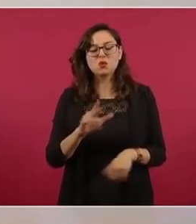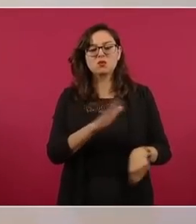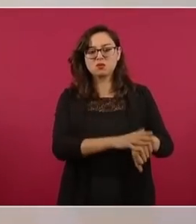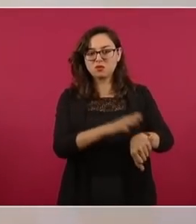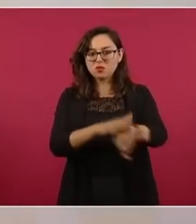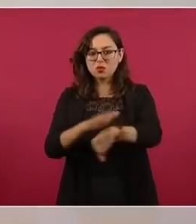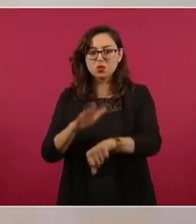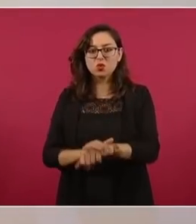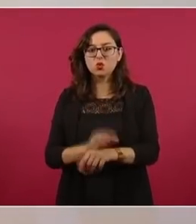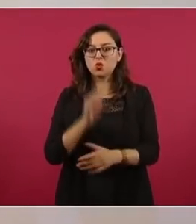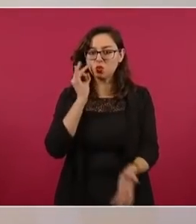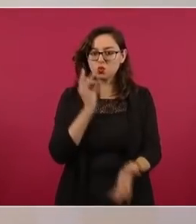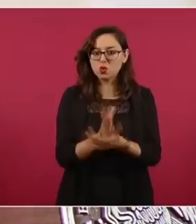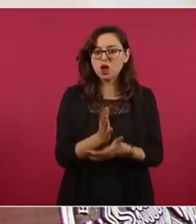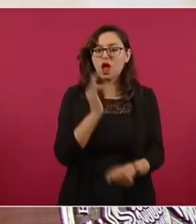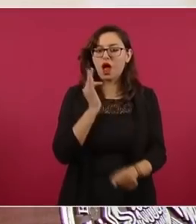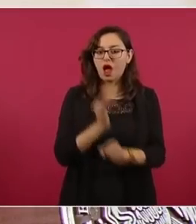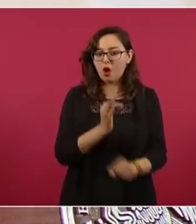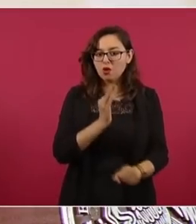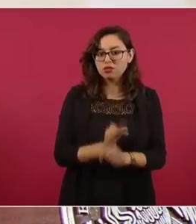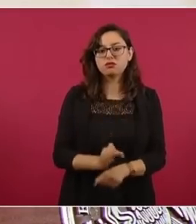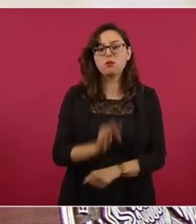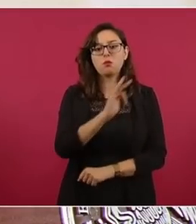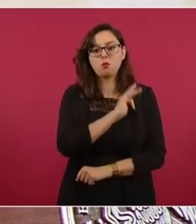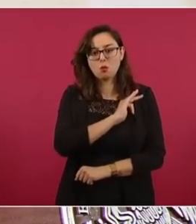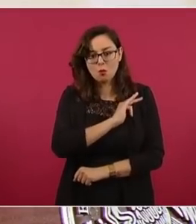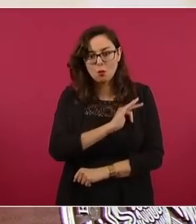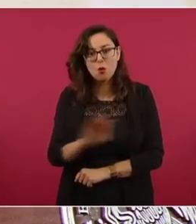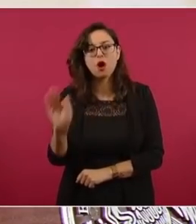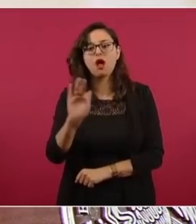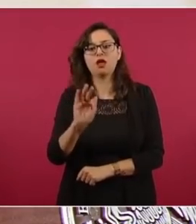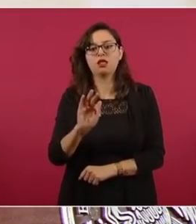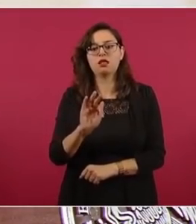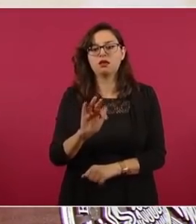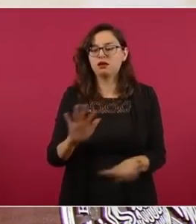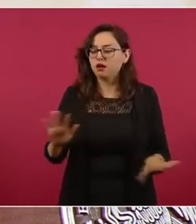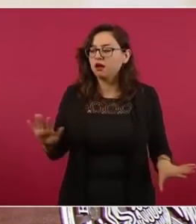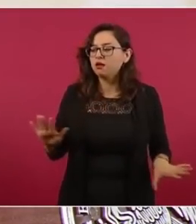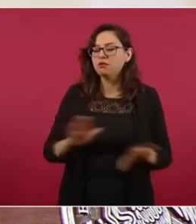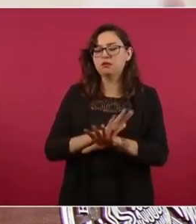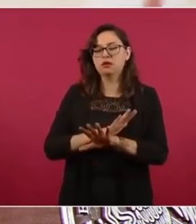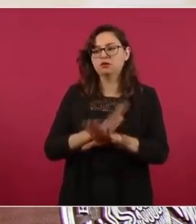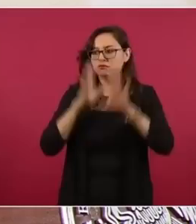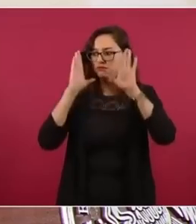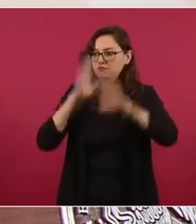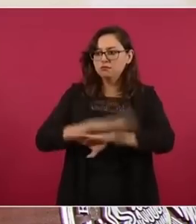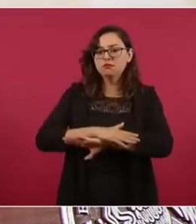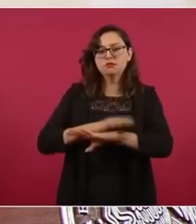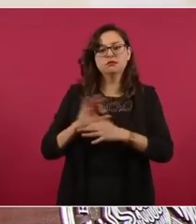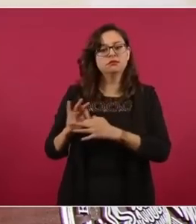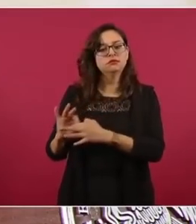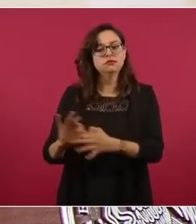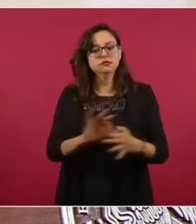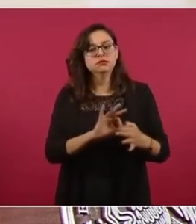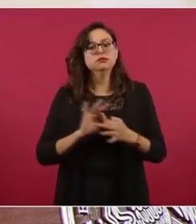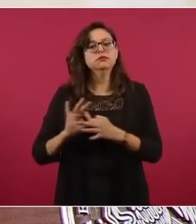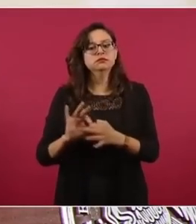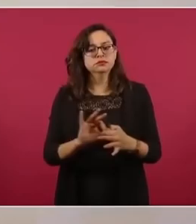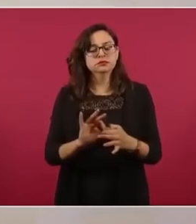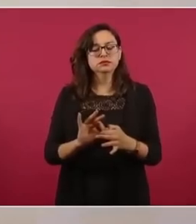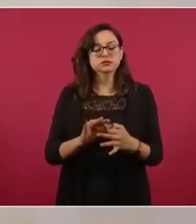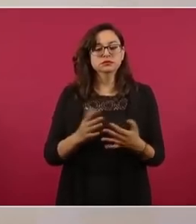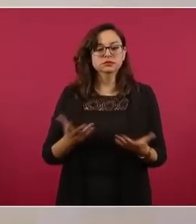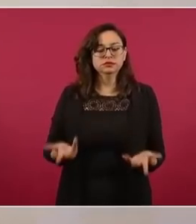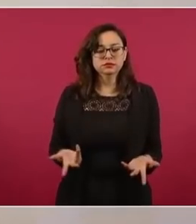es el momento de buscar una reconciliación. Además, no